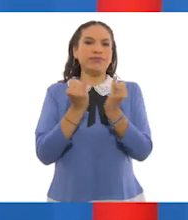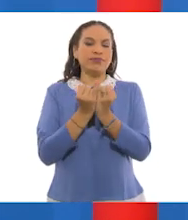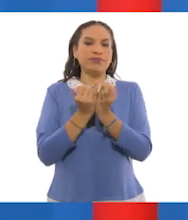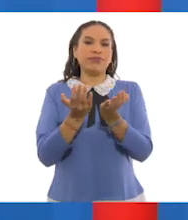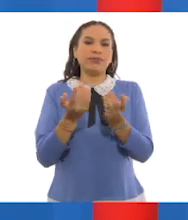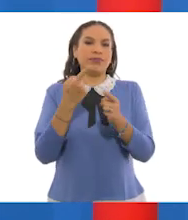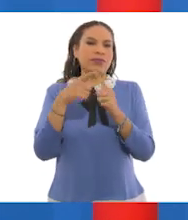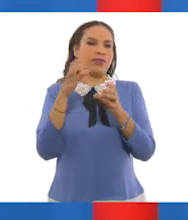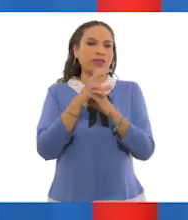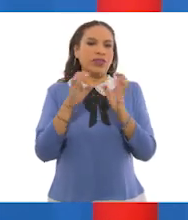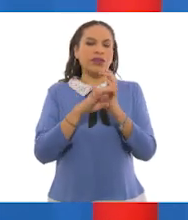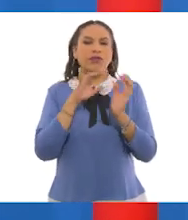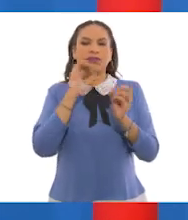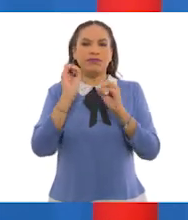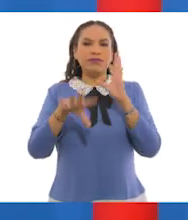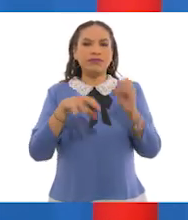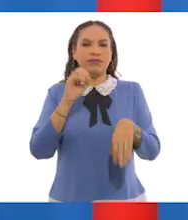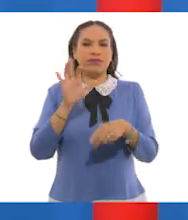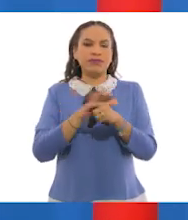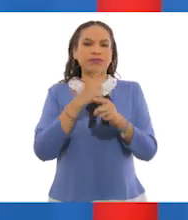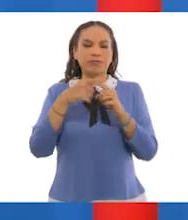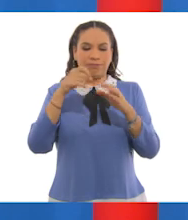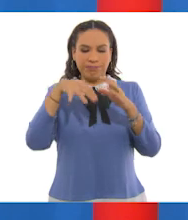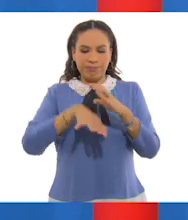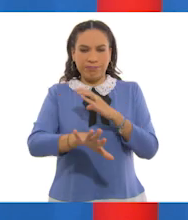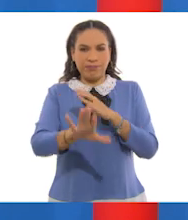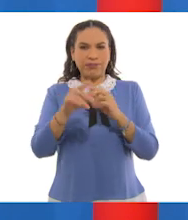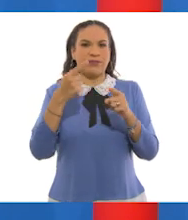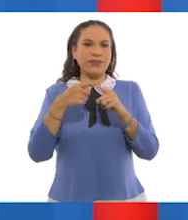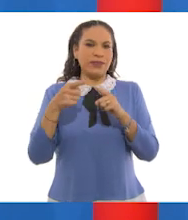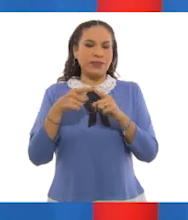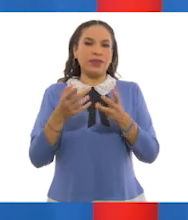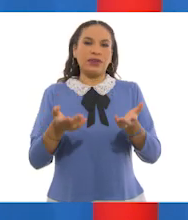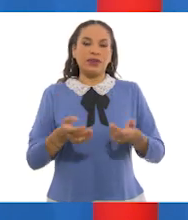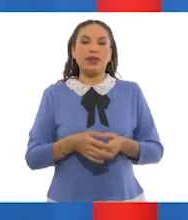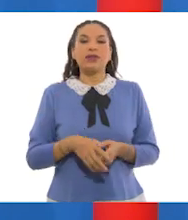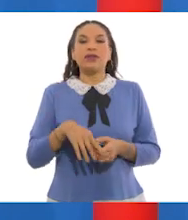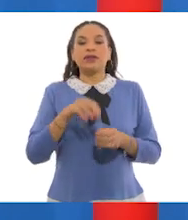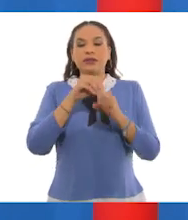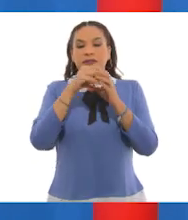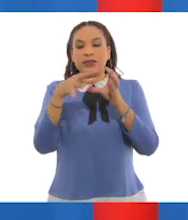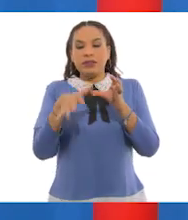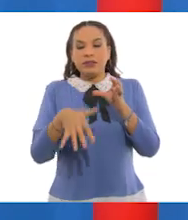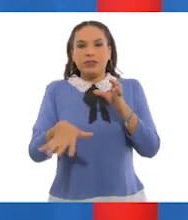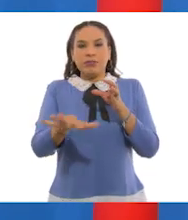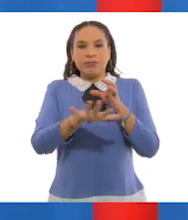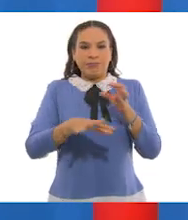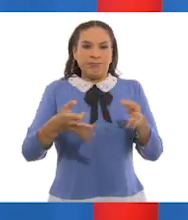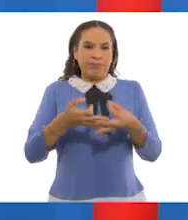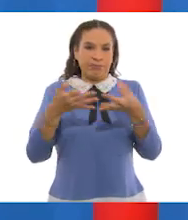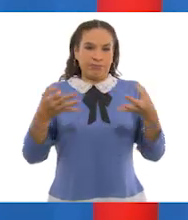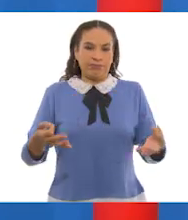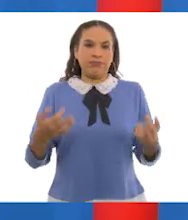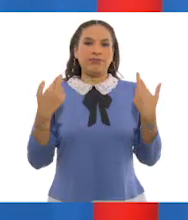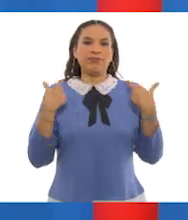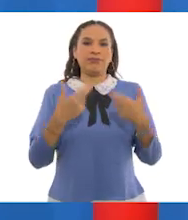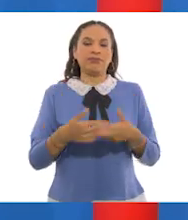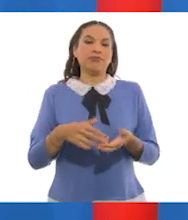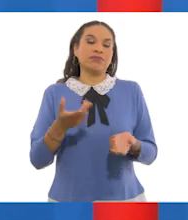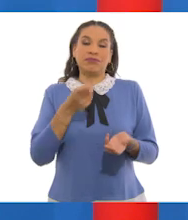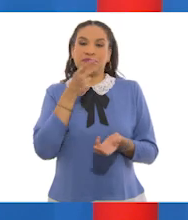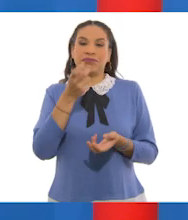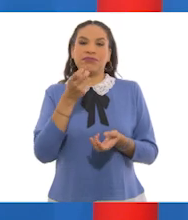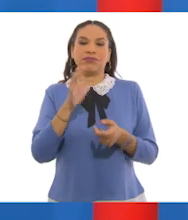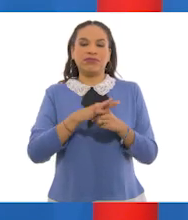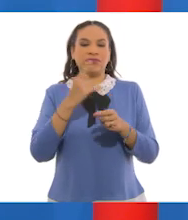por sustancias tóxicas que desechamos por drenajes y, bueno, que escurren al subsuelo. Y, maestra, ni hablar